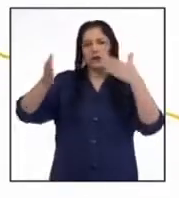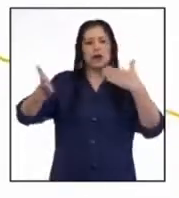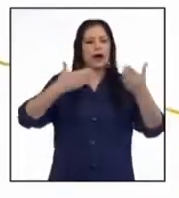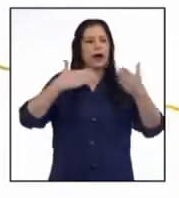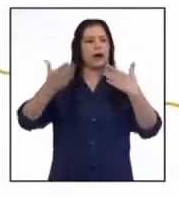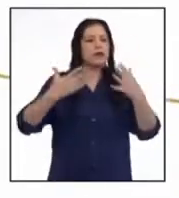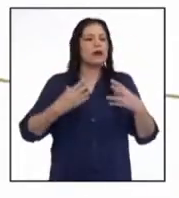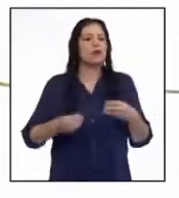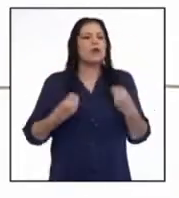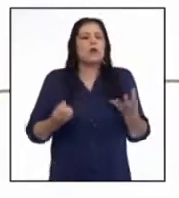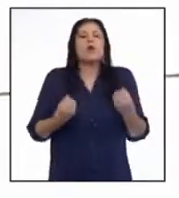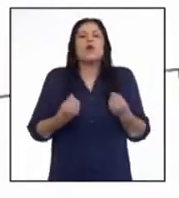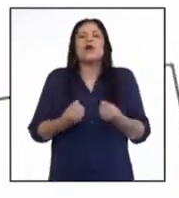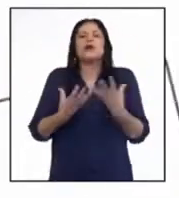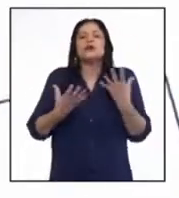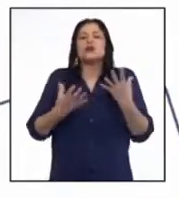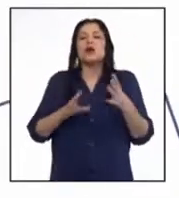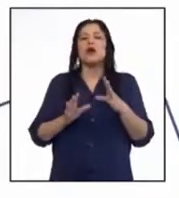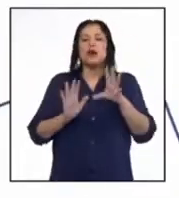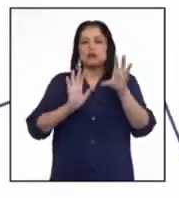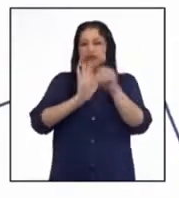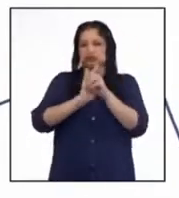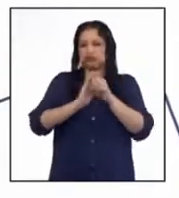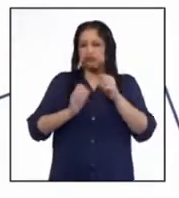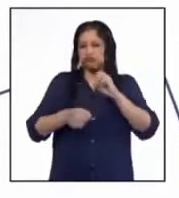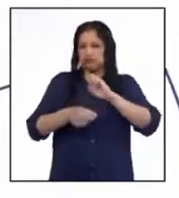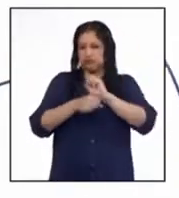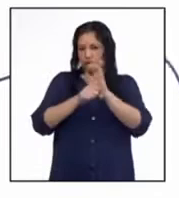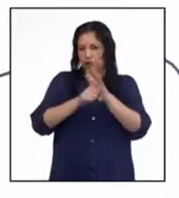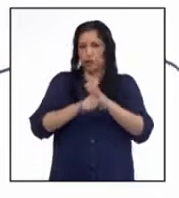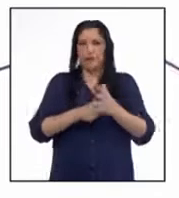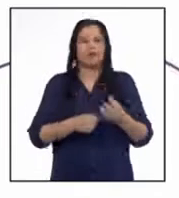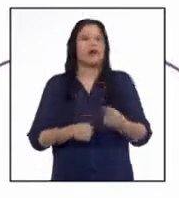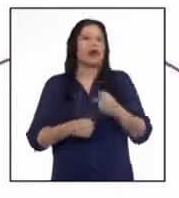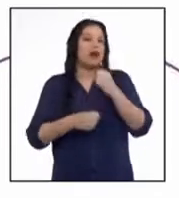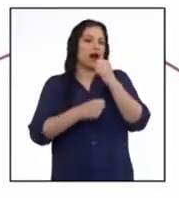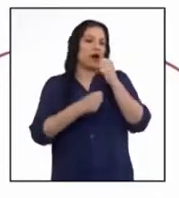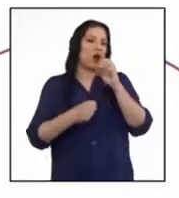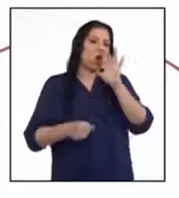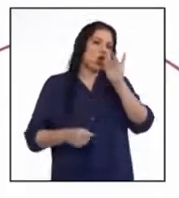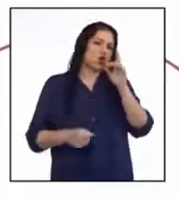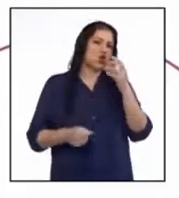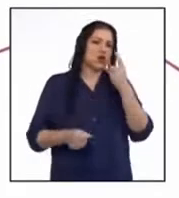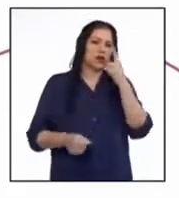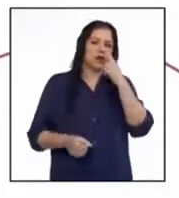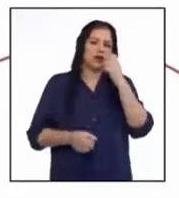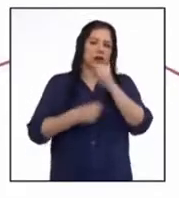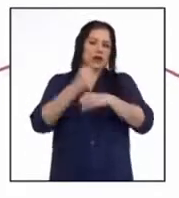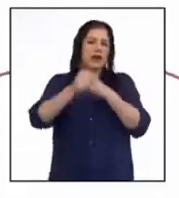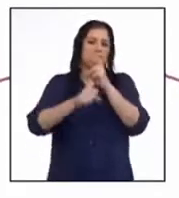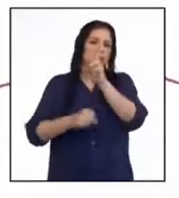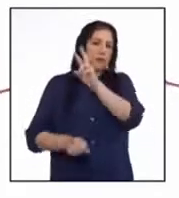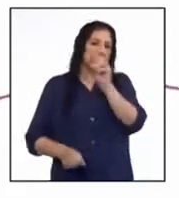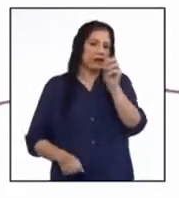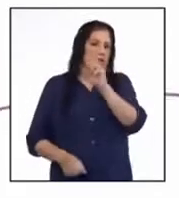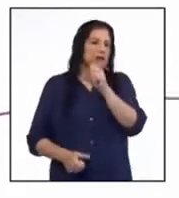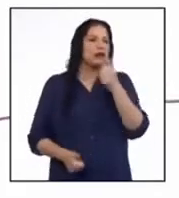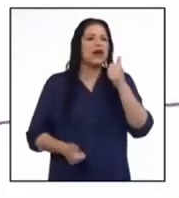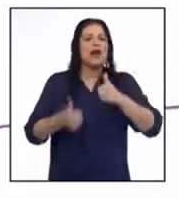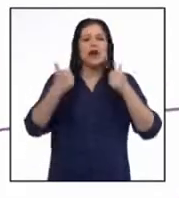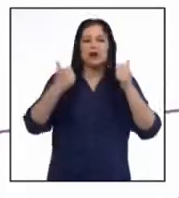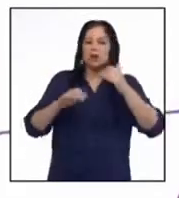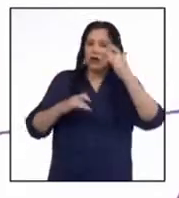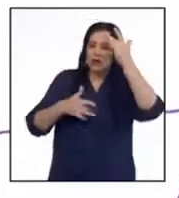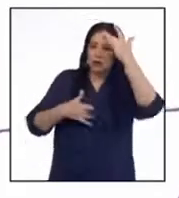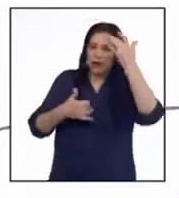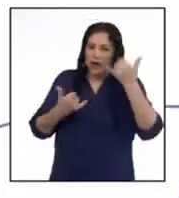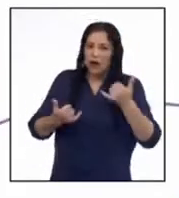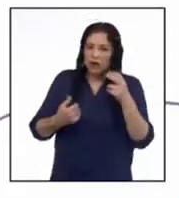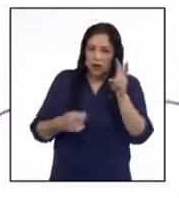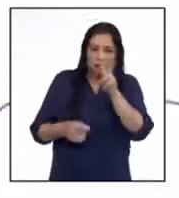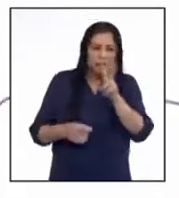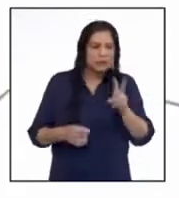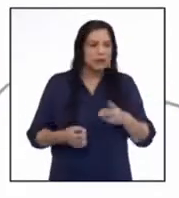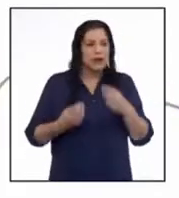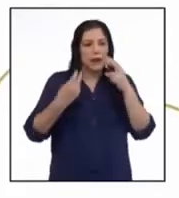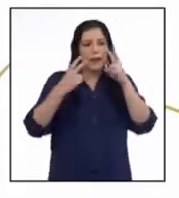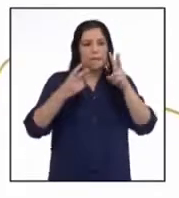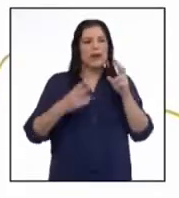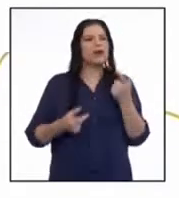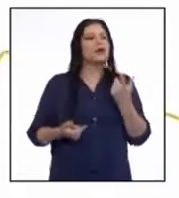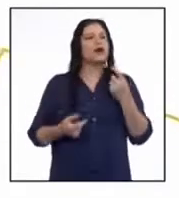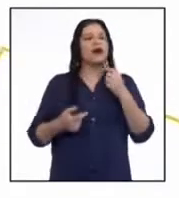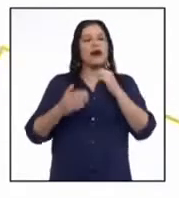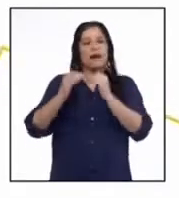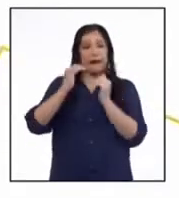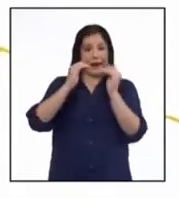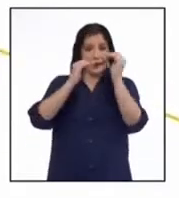el estado de los contagiados al 8 de junio del 2020. ¿Y qué tipos de casos existen según su situación actual? Veo que hay una